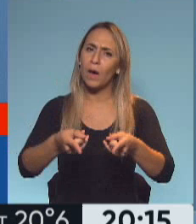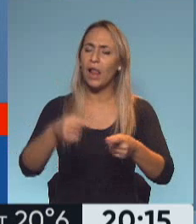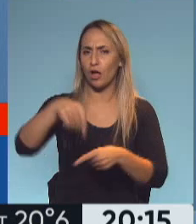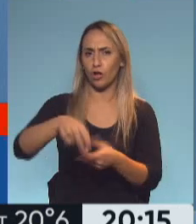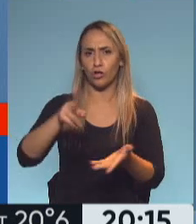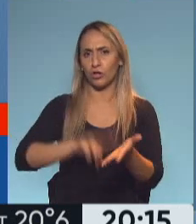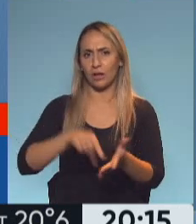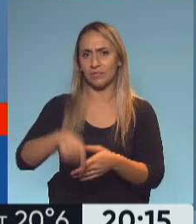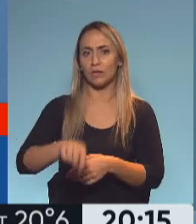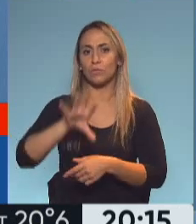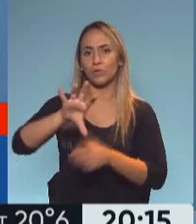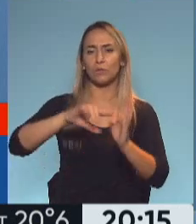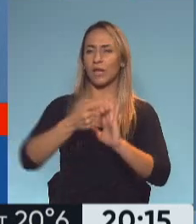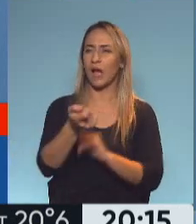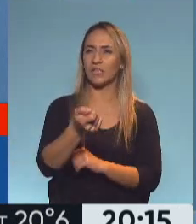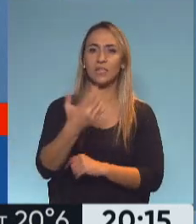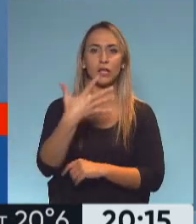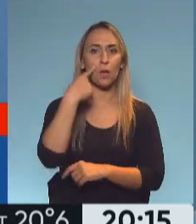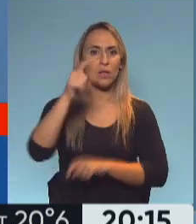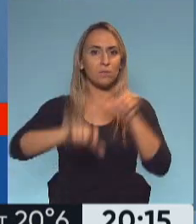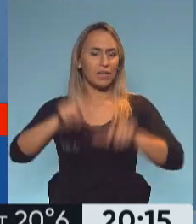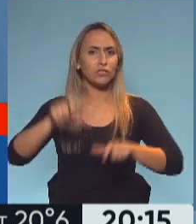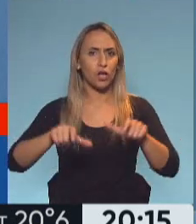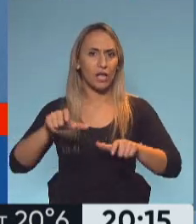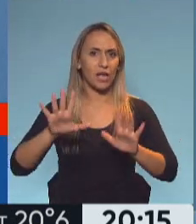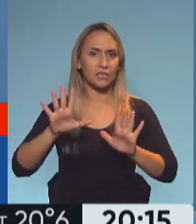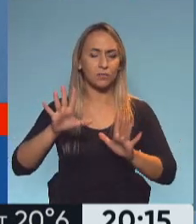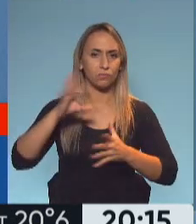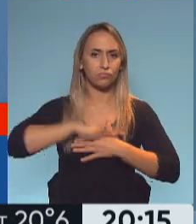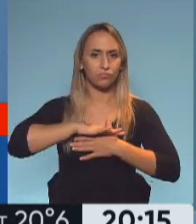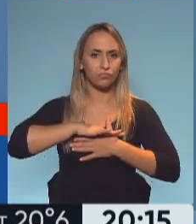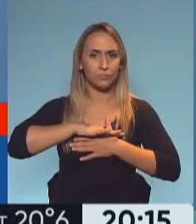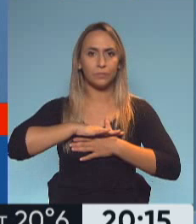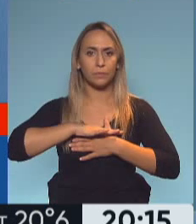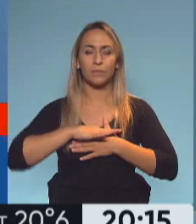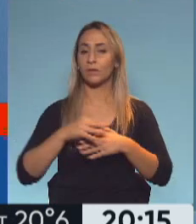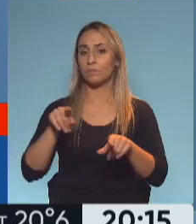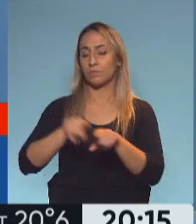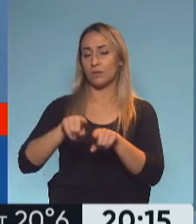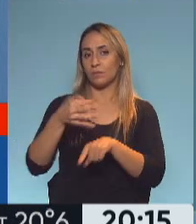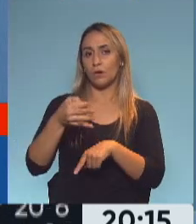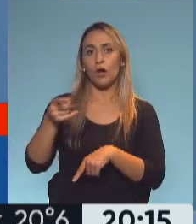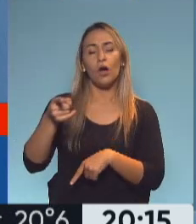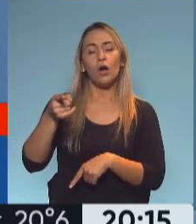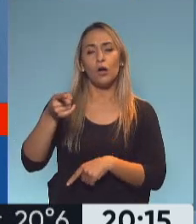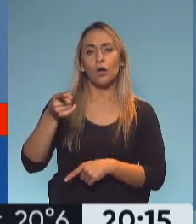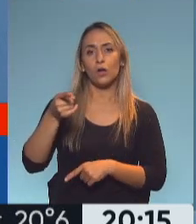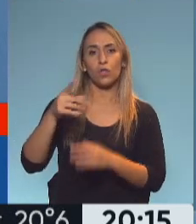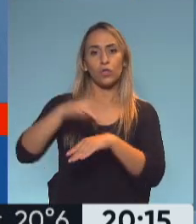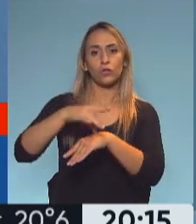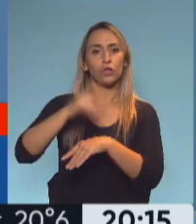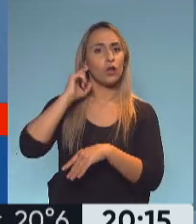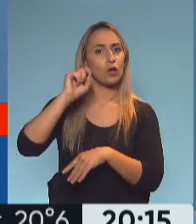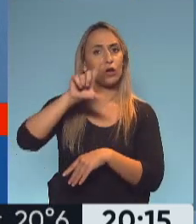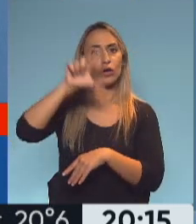tuvimos en la provincia casi 5.000 casos. O sea que, como decía el doctor Goyán en la presentación, en la